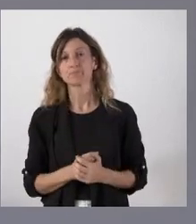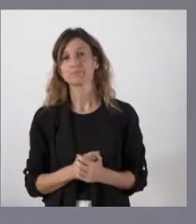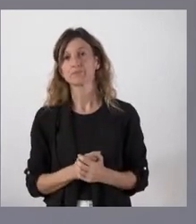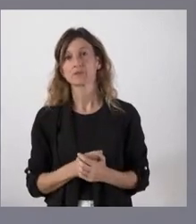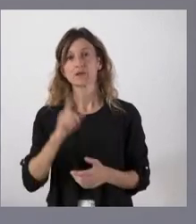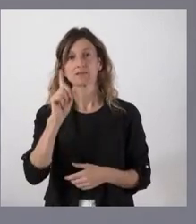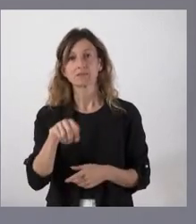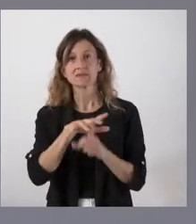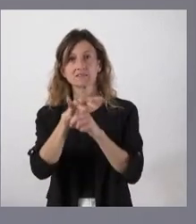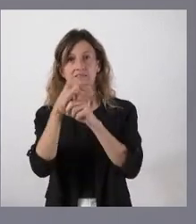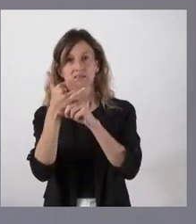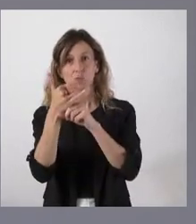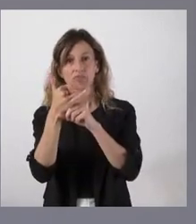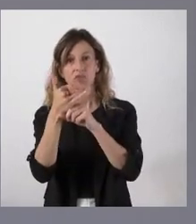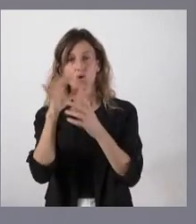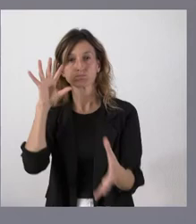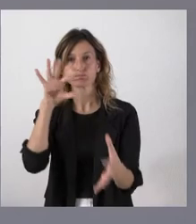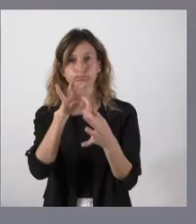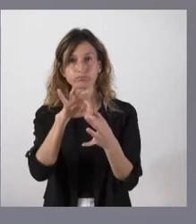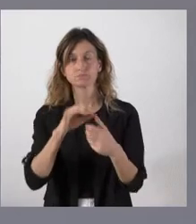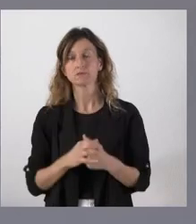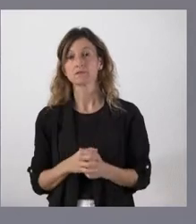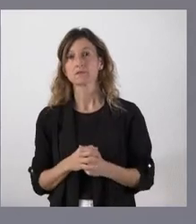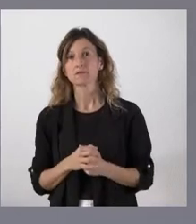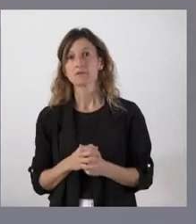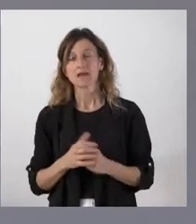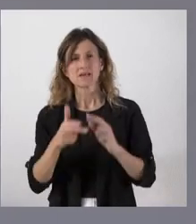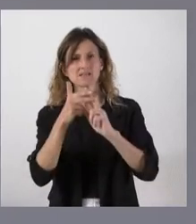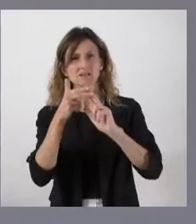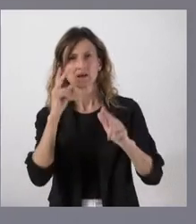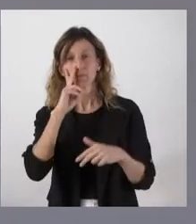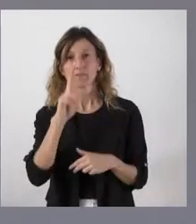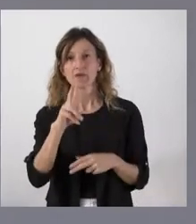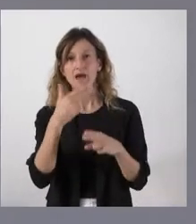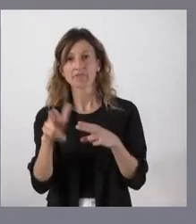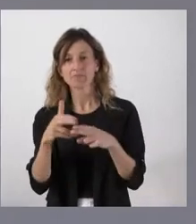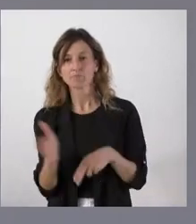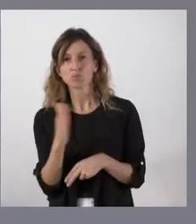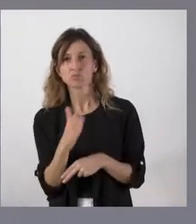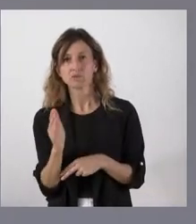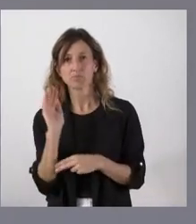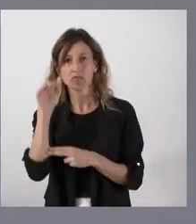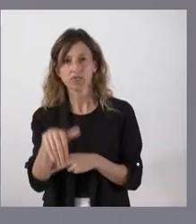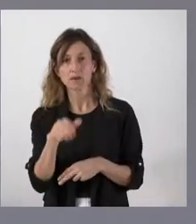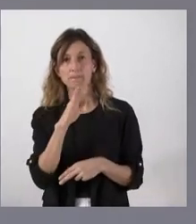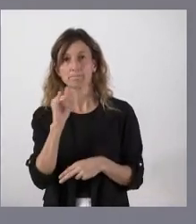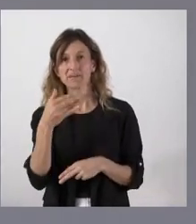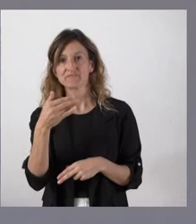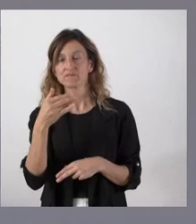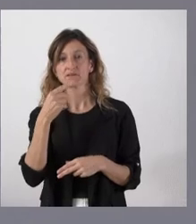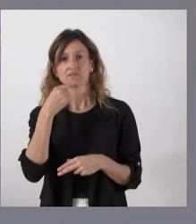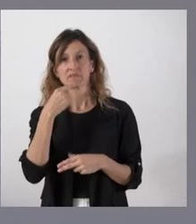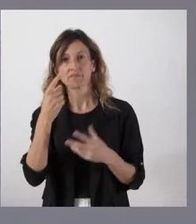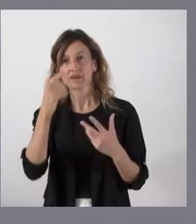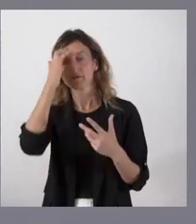en un escenario vinculado a un deterioro muy rápido de la actividad productiva y del PIB que no ha sido muy bien